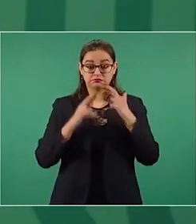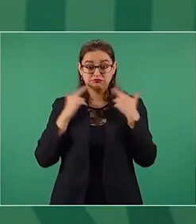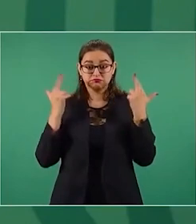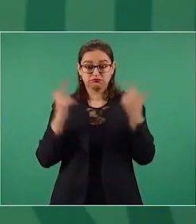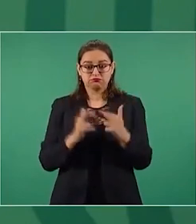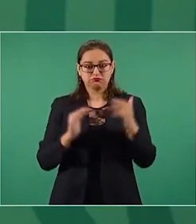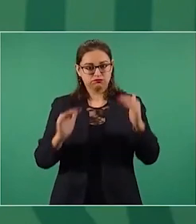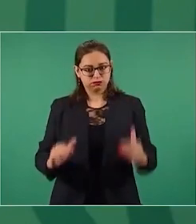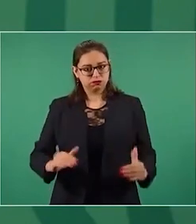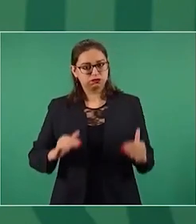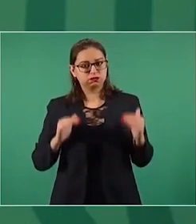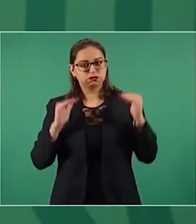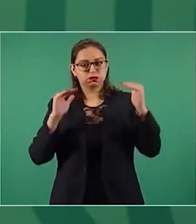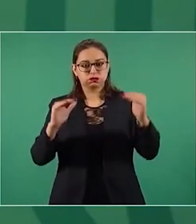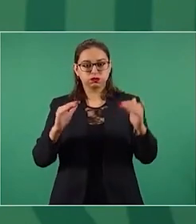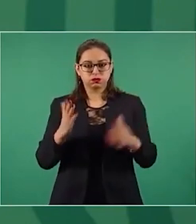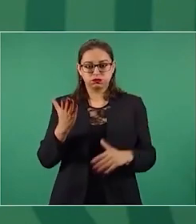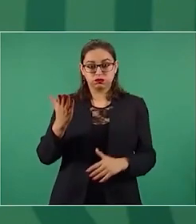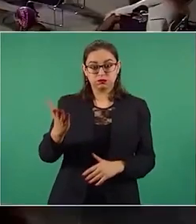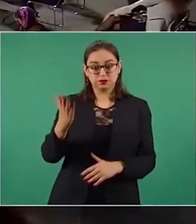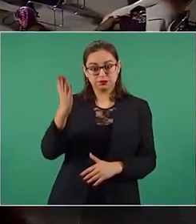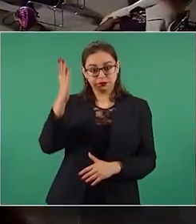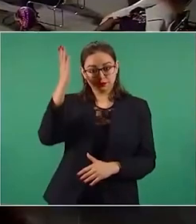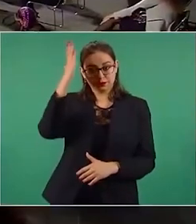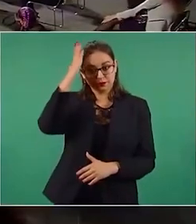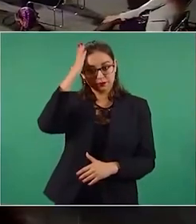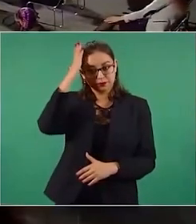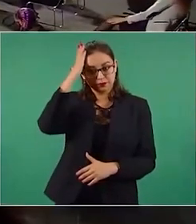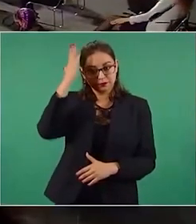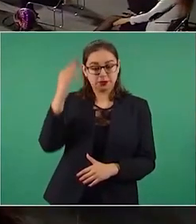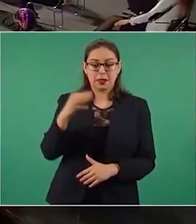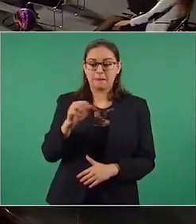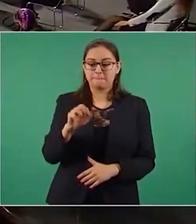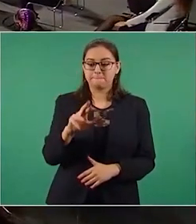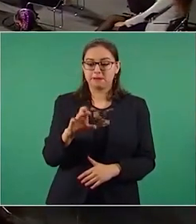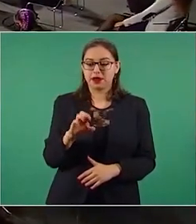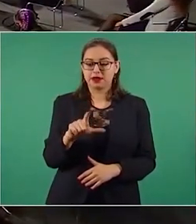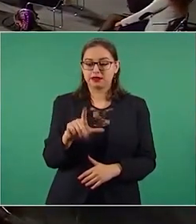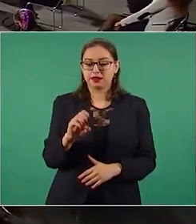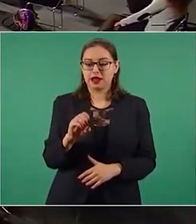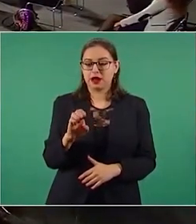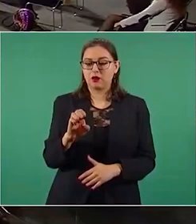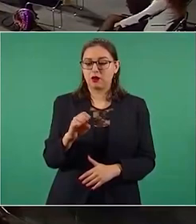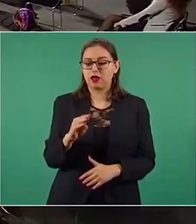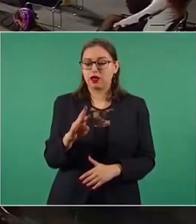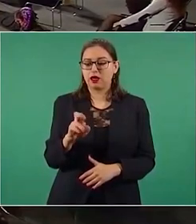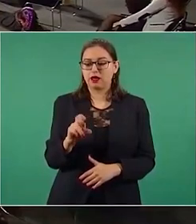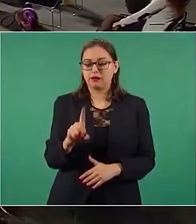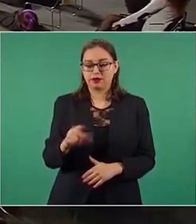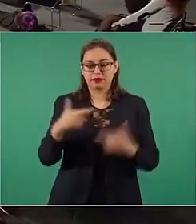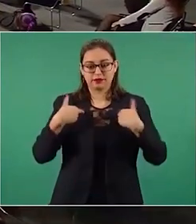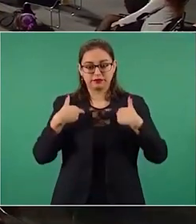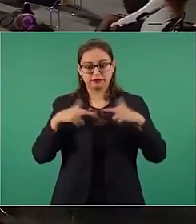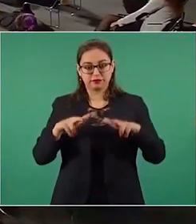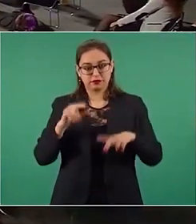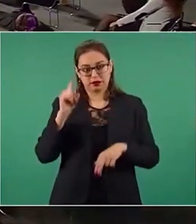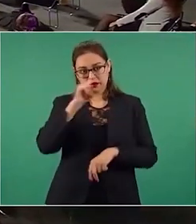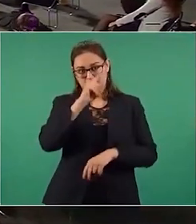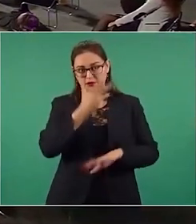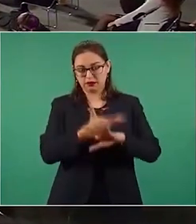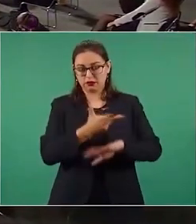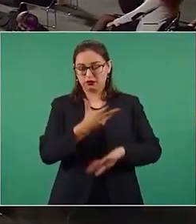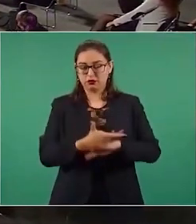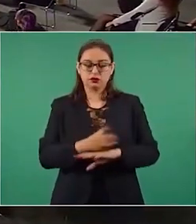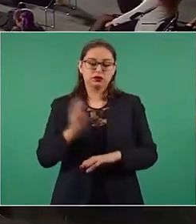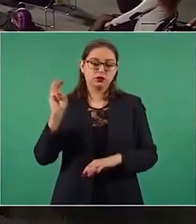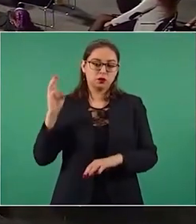nivel que va a encabezar por parte nuestra, Marcelo Ebrard, en Washington, y se va a tratar este asunto. Yo